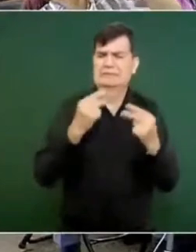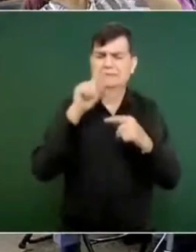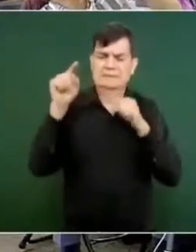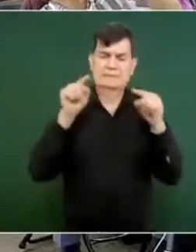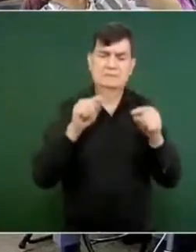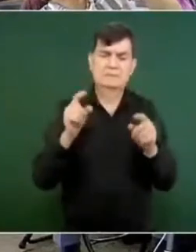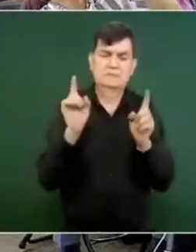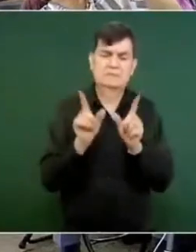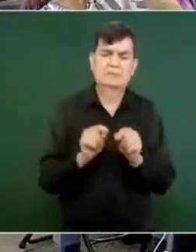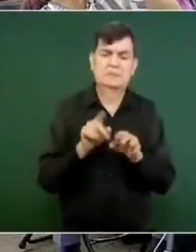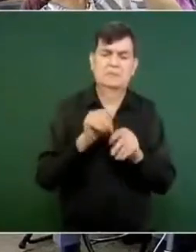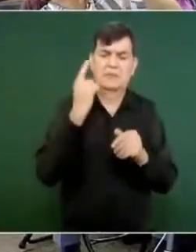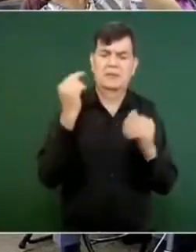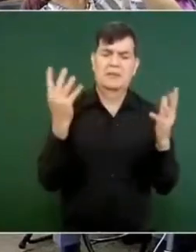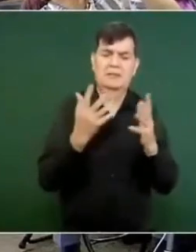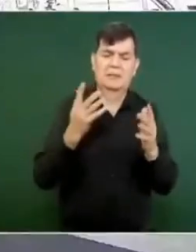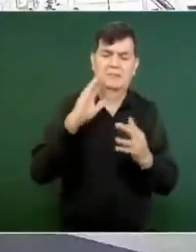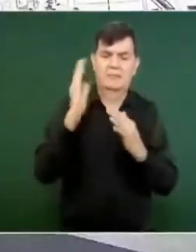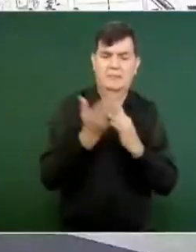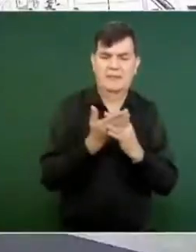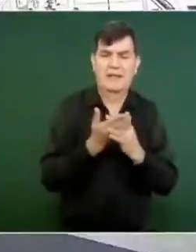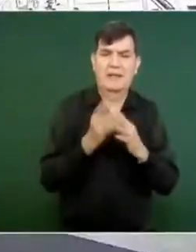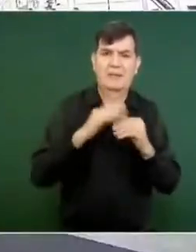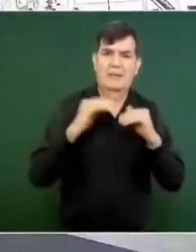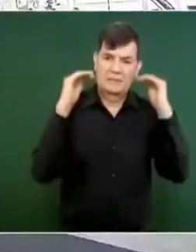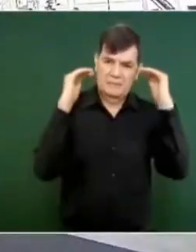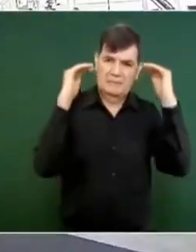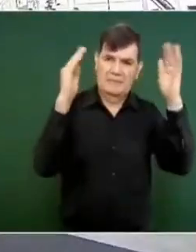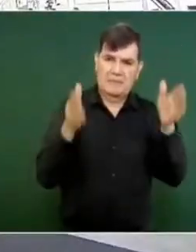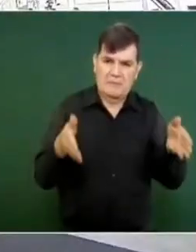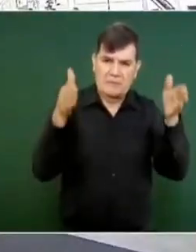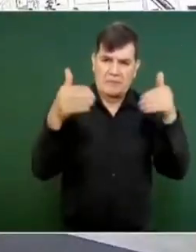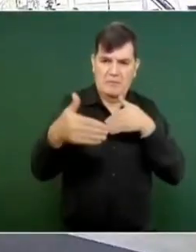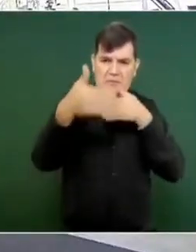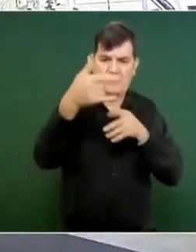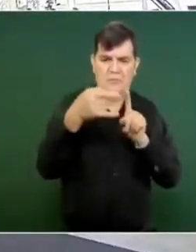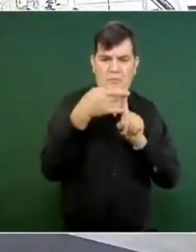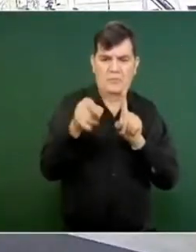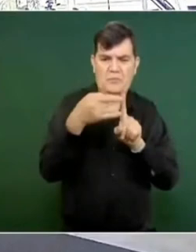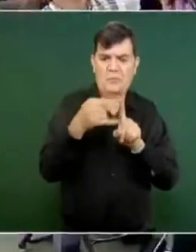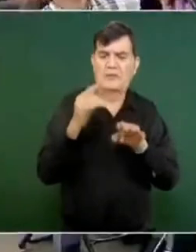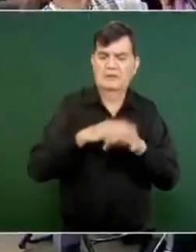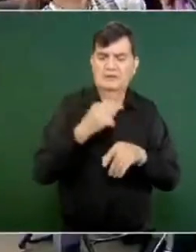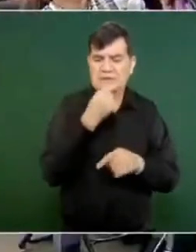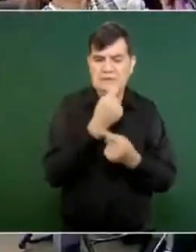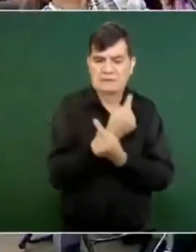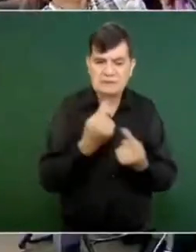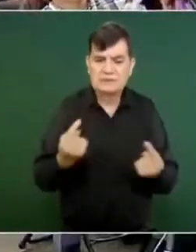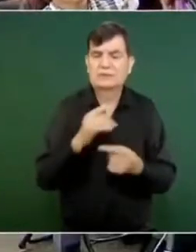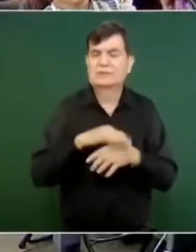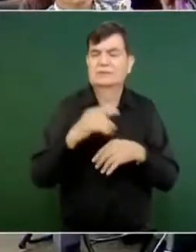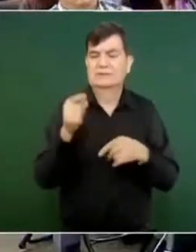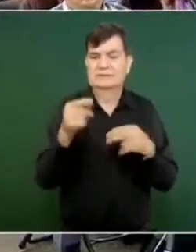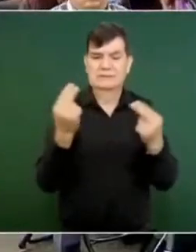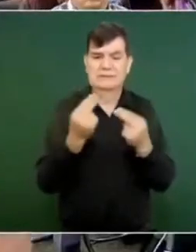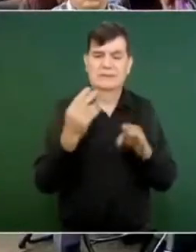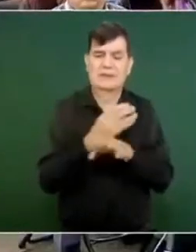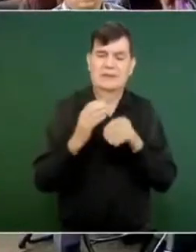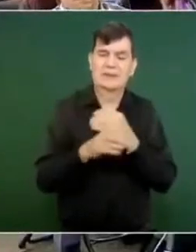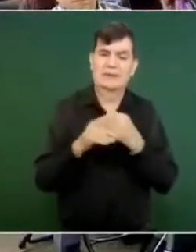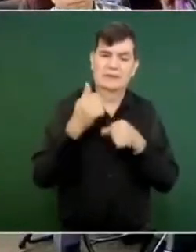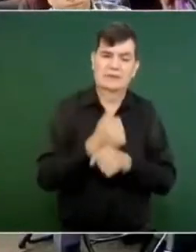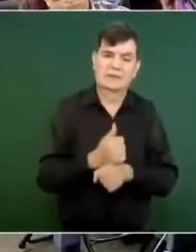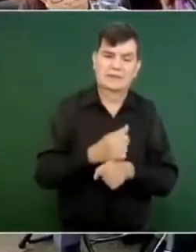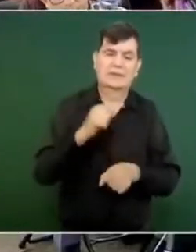que solamente se alcanzó para hacer la mitad de la barra perimetral y un portón. Pero bueno, pues los niños, las niñas, bueno, pues aquí las condiciones y además